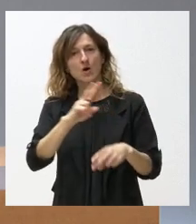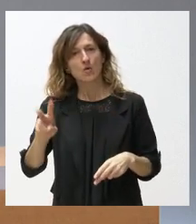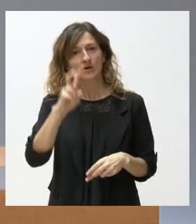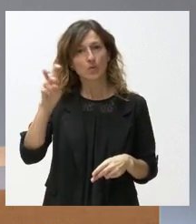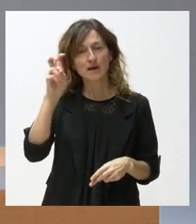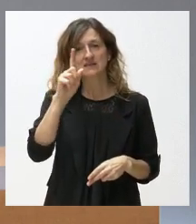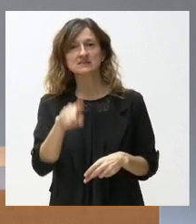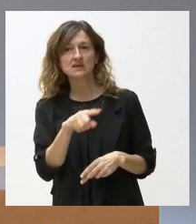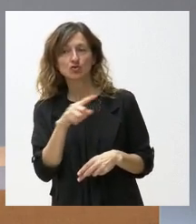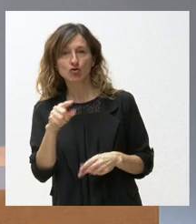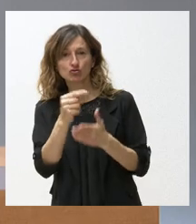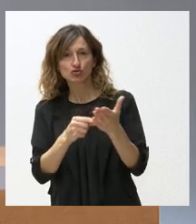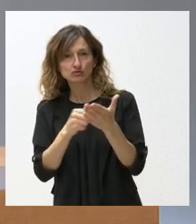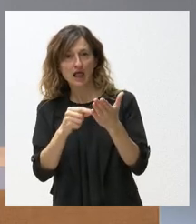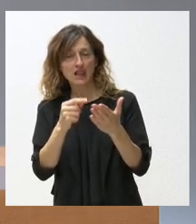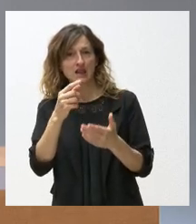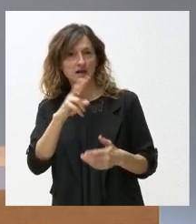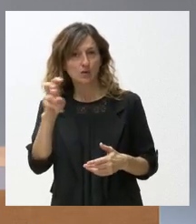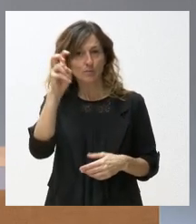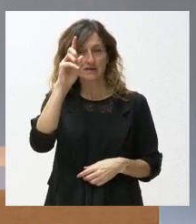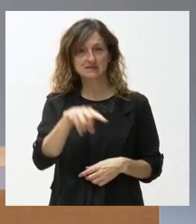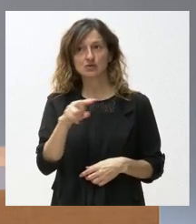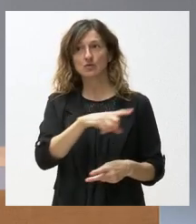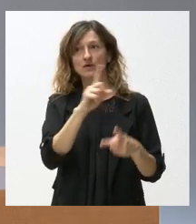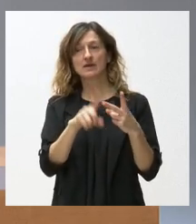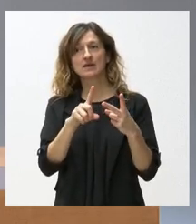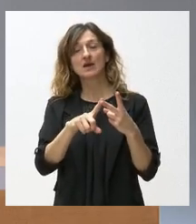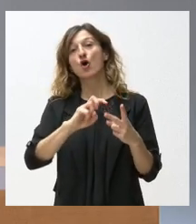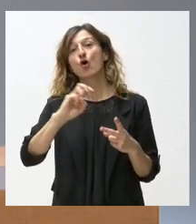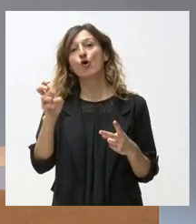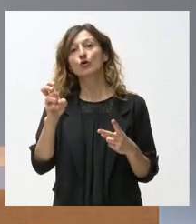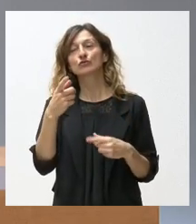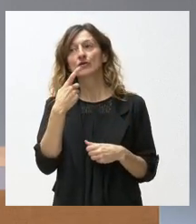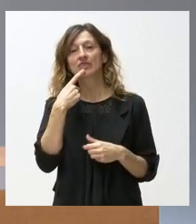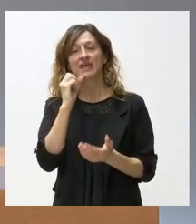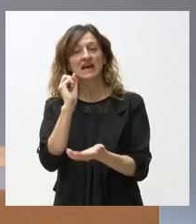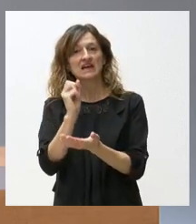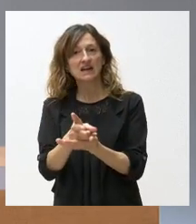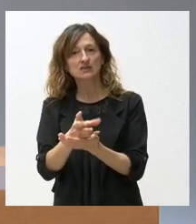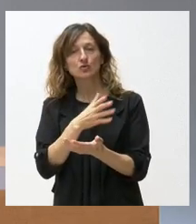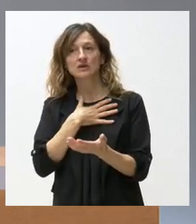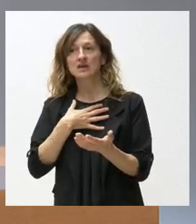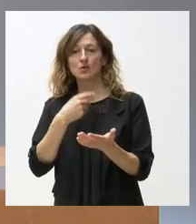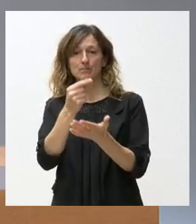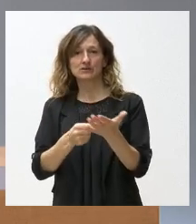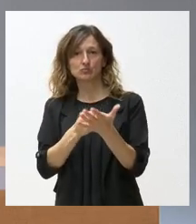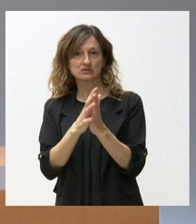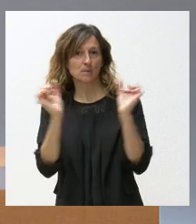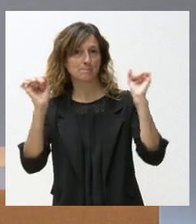recuperaría la cuantía total. Esa es una de las preguntas. Y otra de las cuestiones es, dice que el reto ahora es lograr el pacto presupuestario,